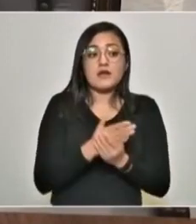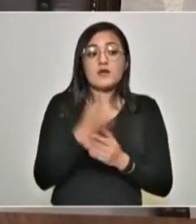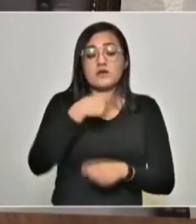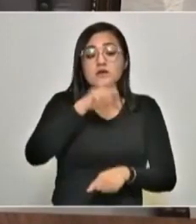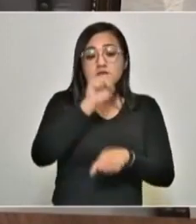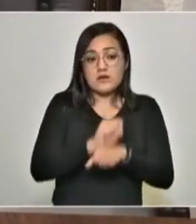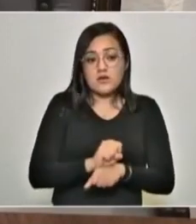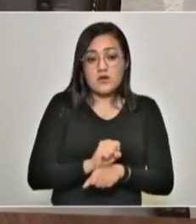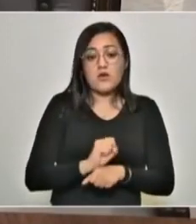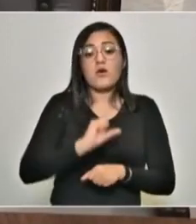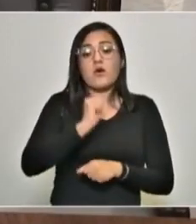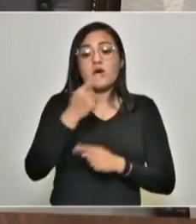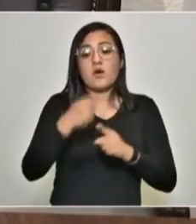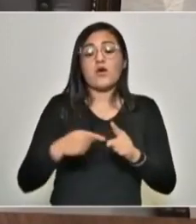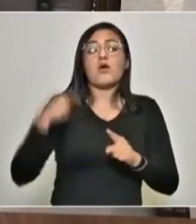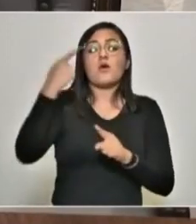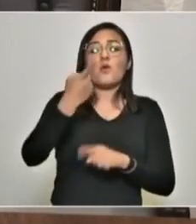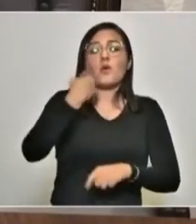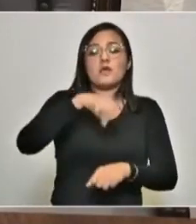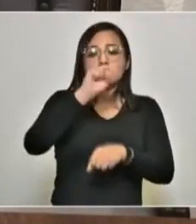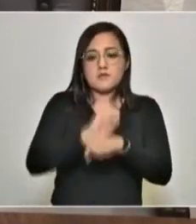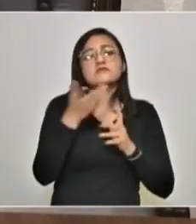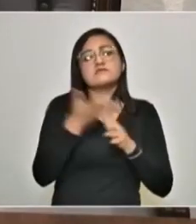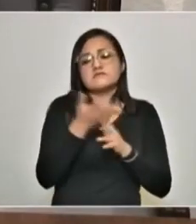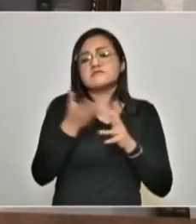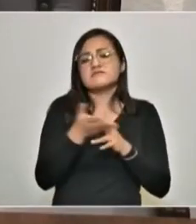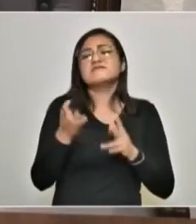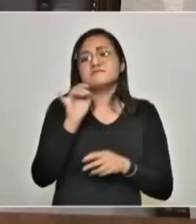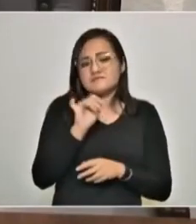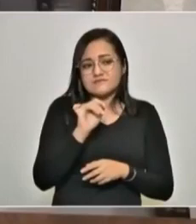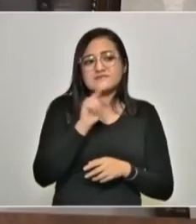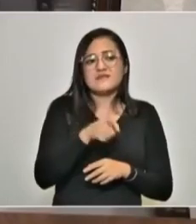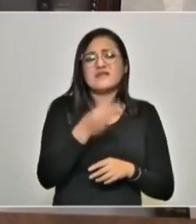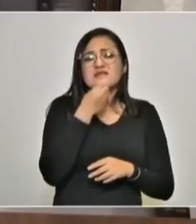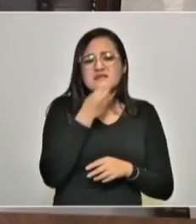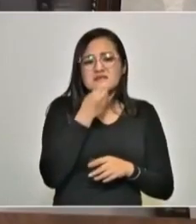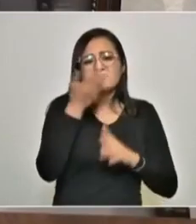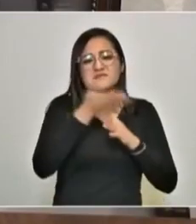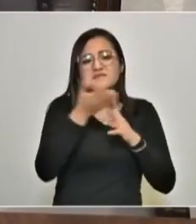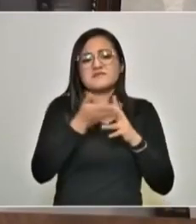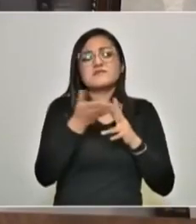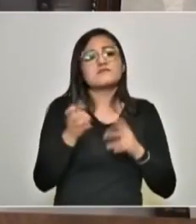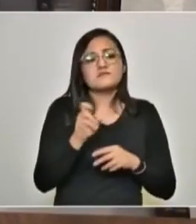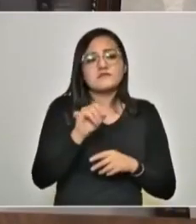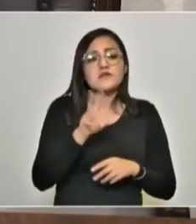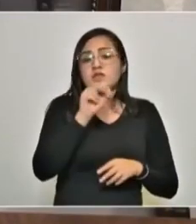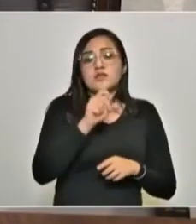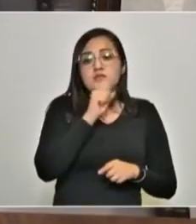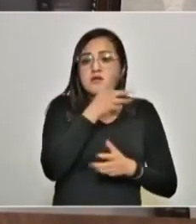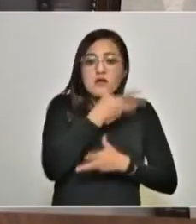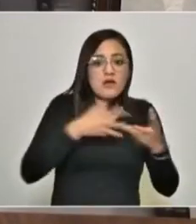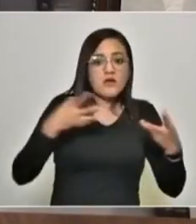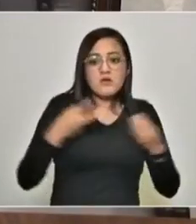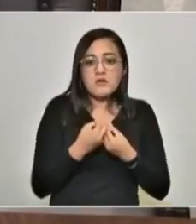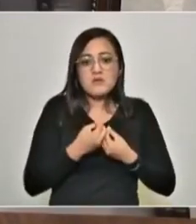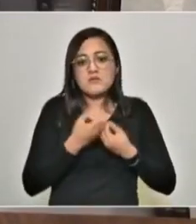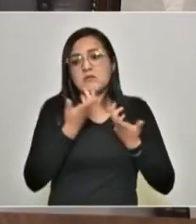semana y la otra mitad la siguiente semana. Los recreos van a ser escalonados, no al mismo tiempo.